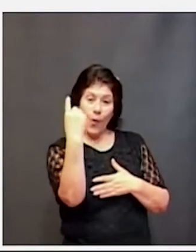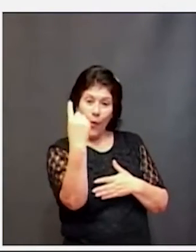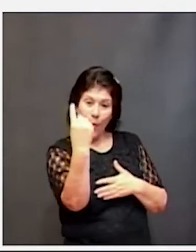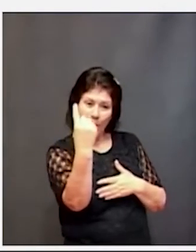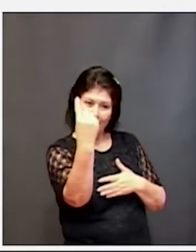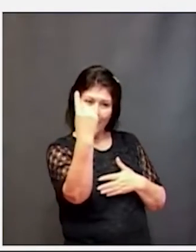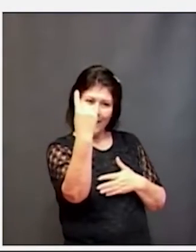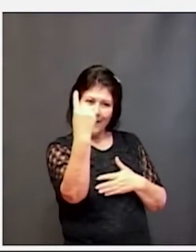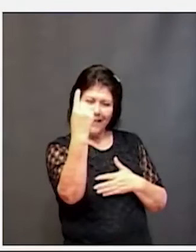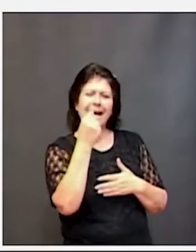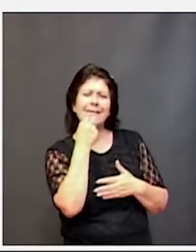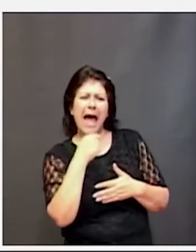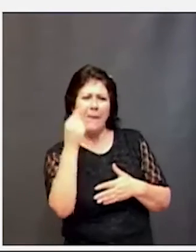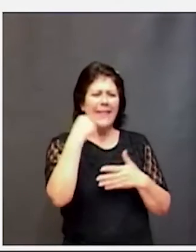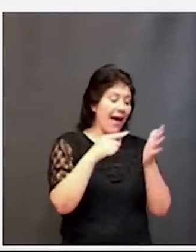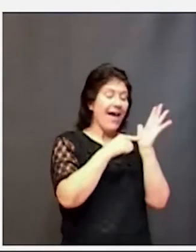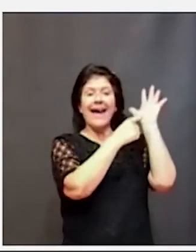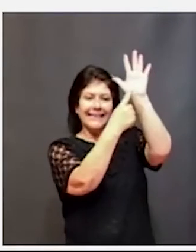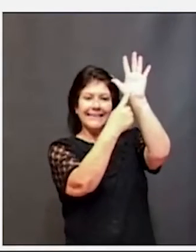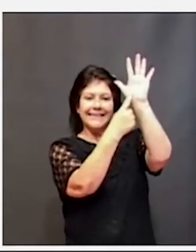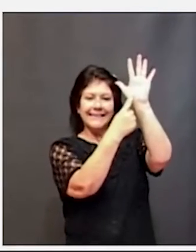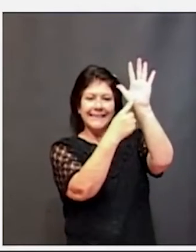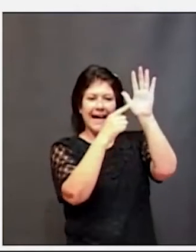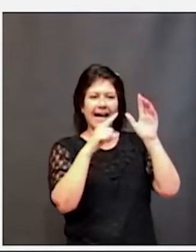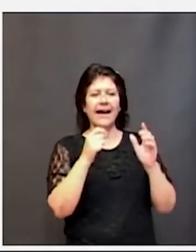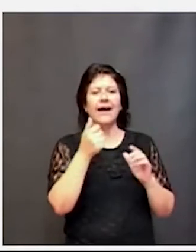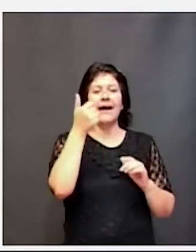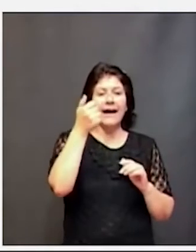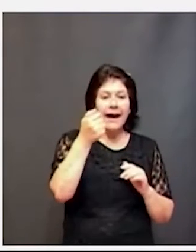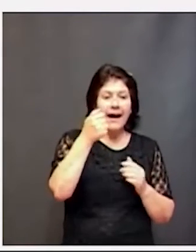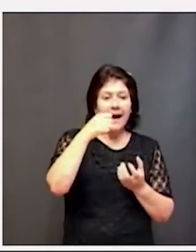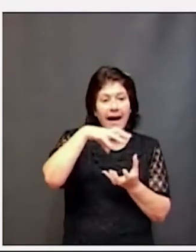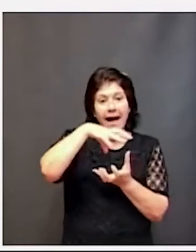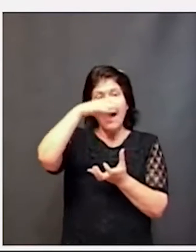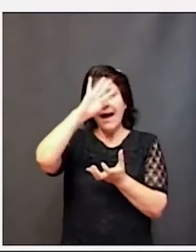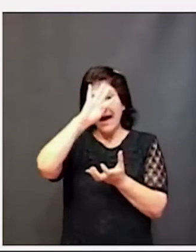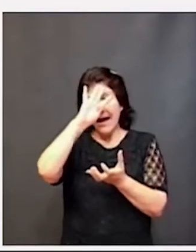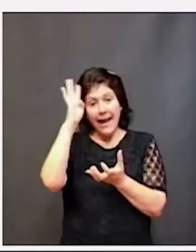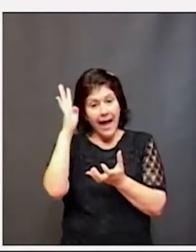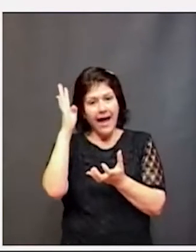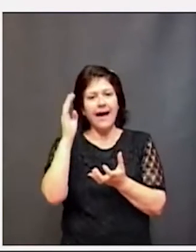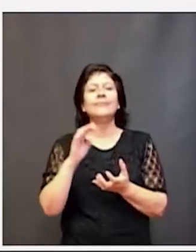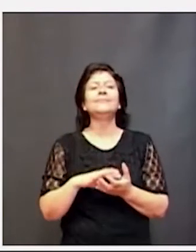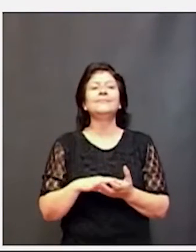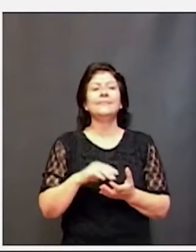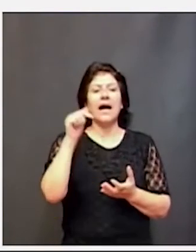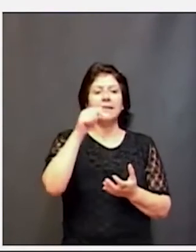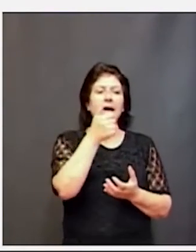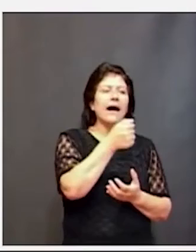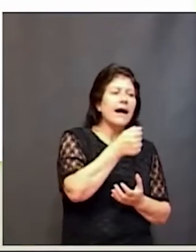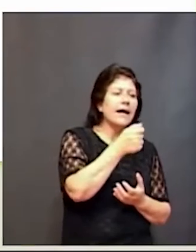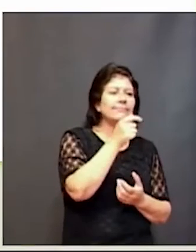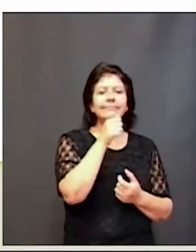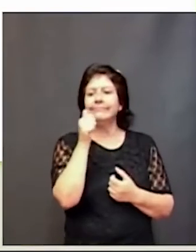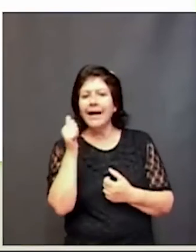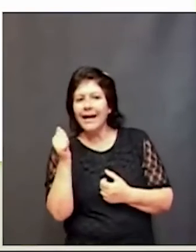respuestas arriba a ver a acá ¿qué dicen? a por acá a